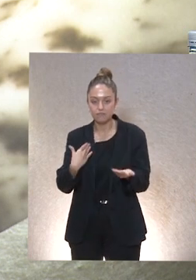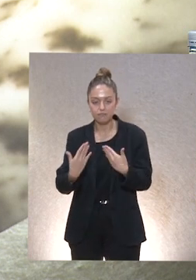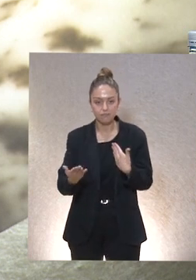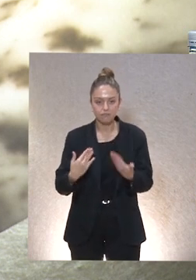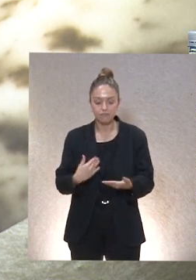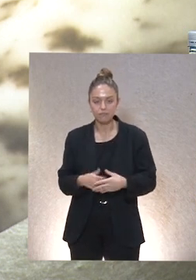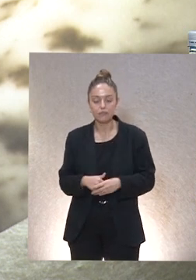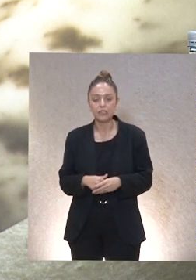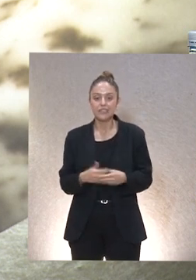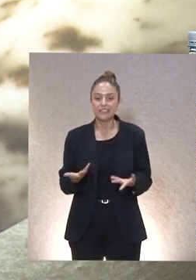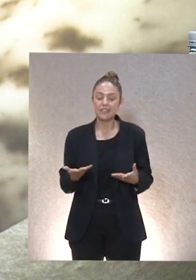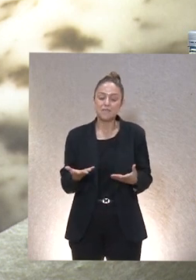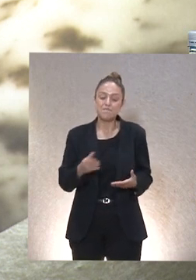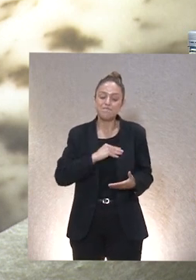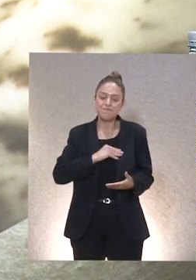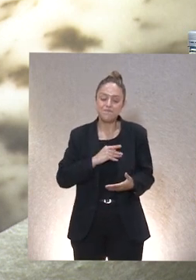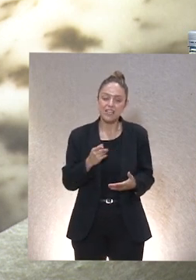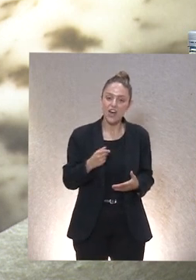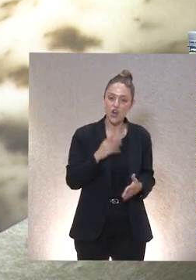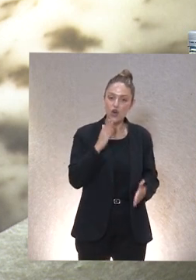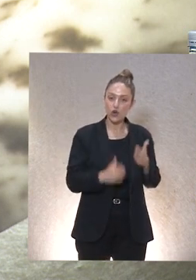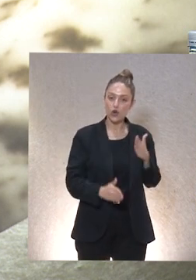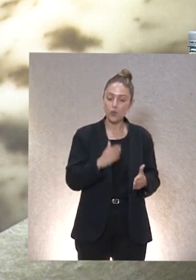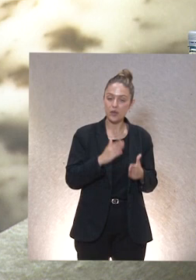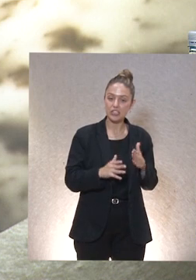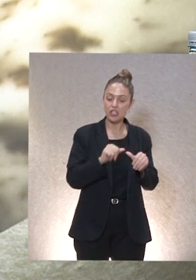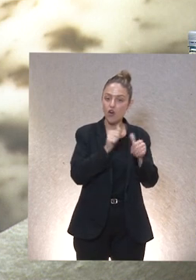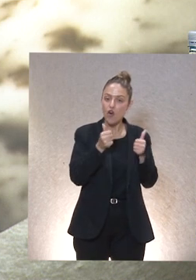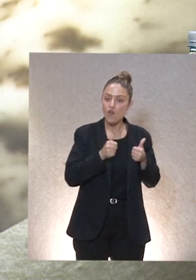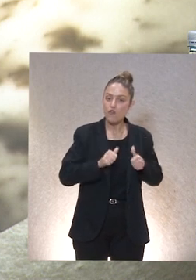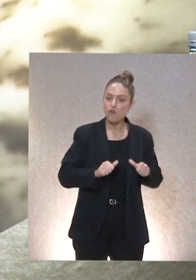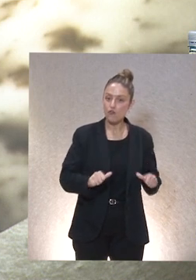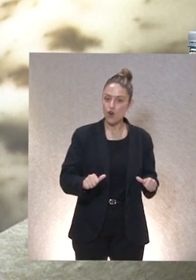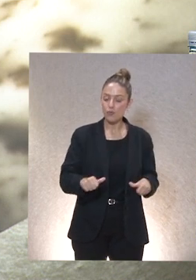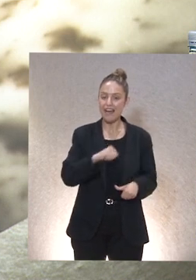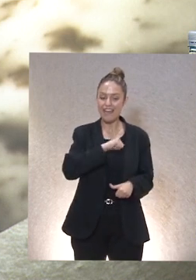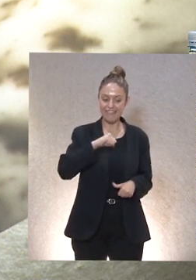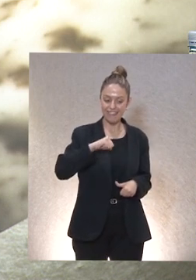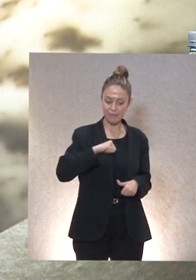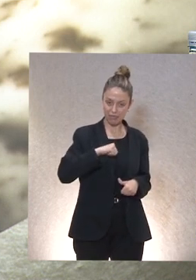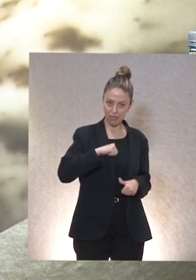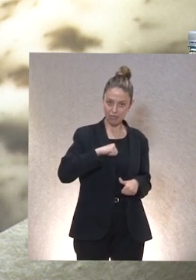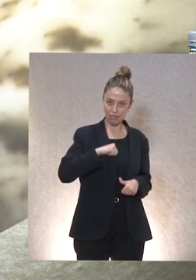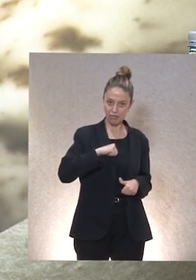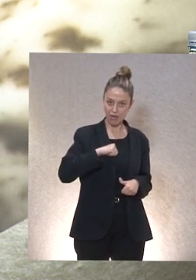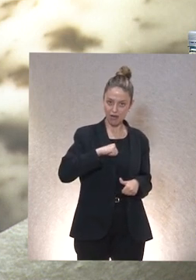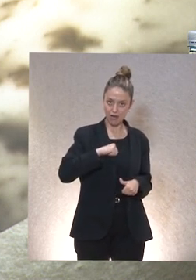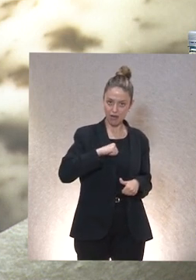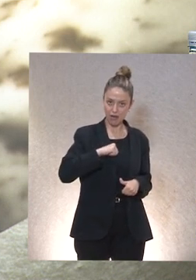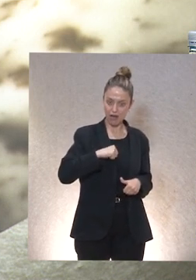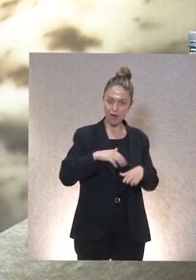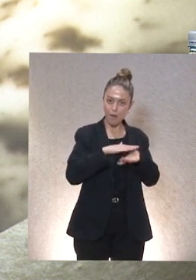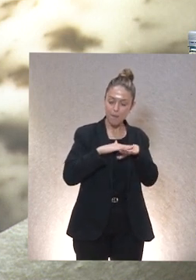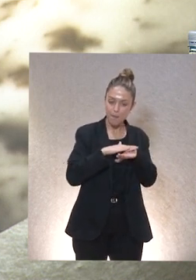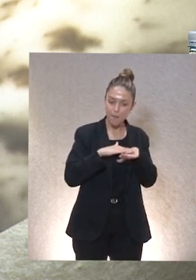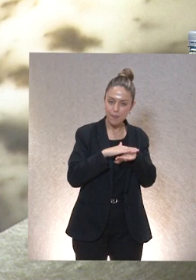que digamos la robótica sea otro modo de plantear la independencia sobre la base siguiente siempre